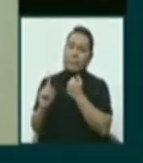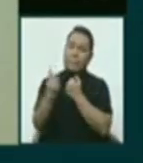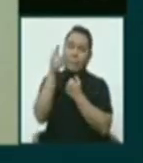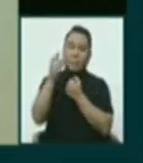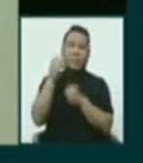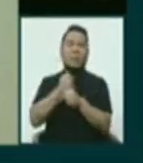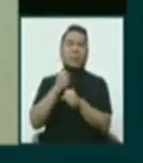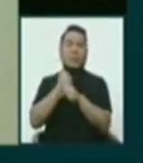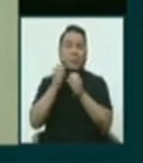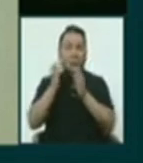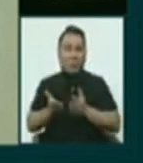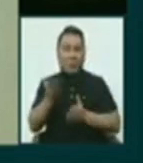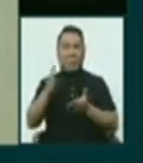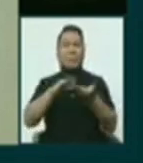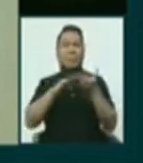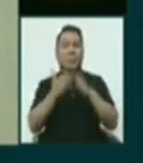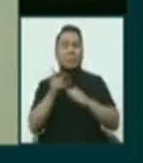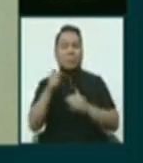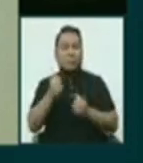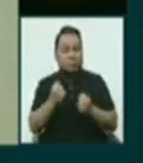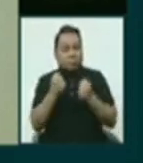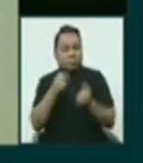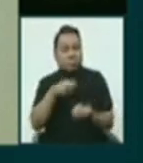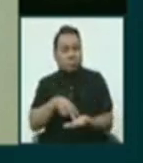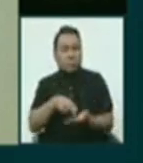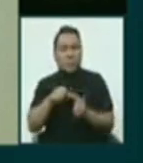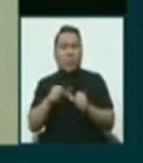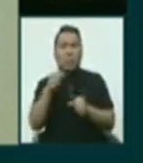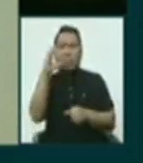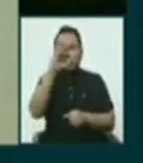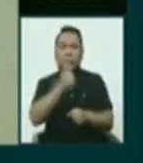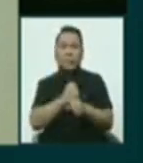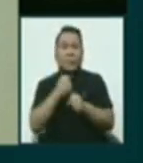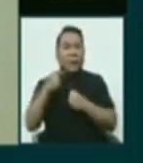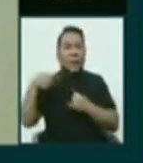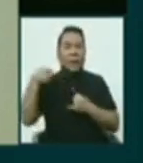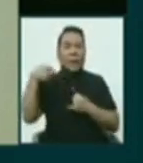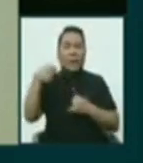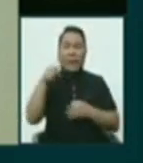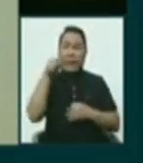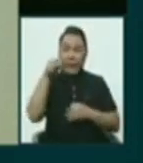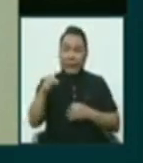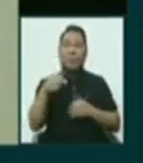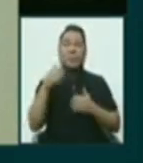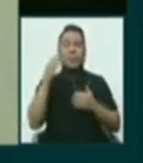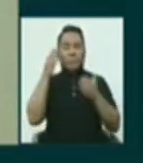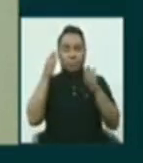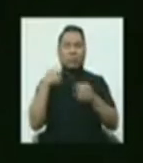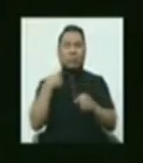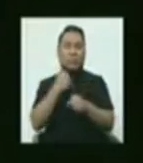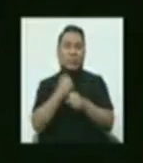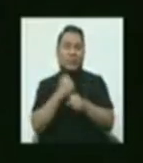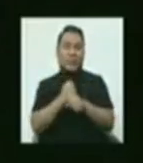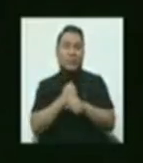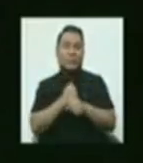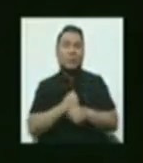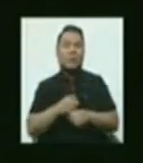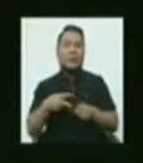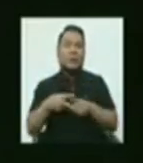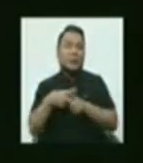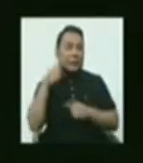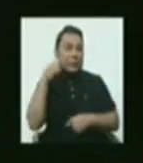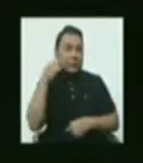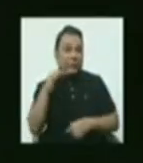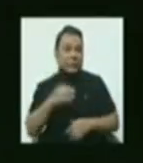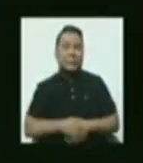trabajadora, la población de pie, que busca y trabaja del día a día. Para eso es lo que vamos a trabajar. Tiempo cumplido.